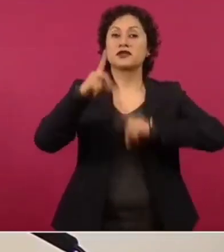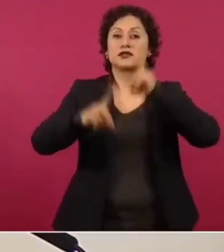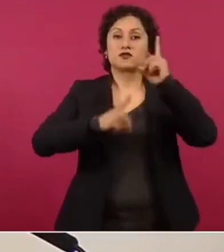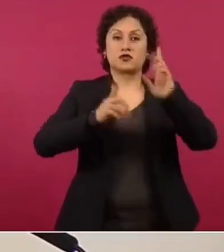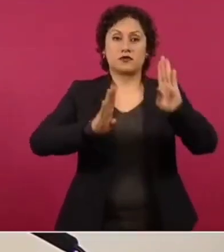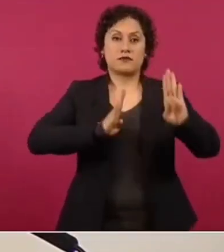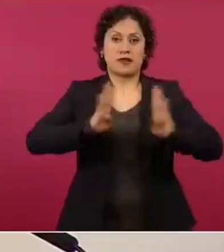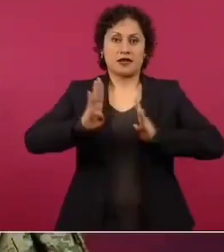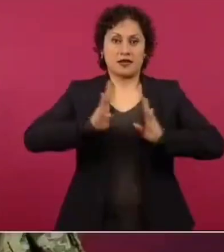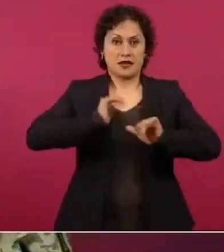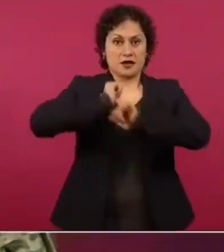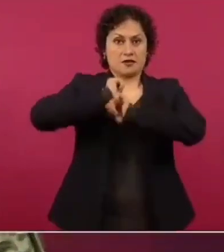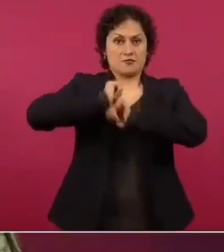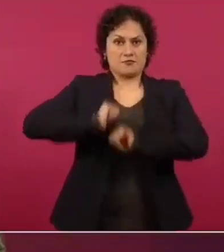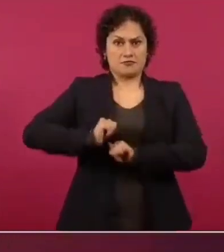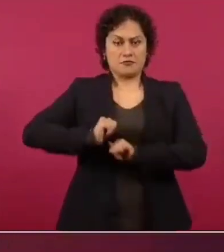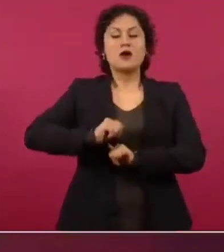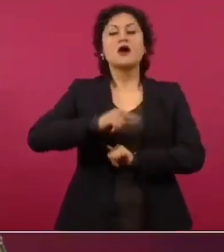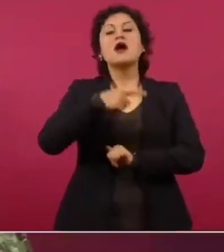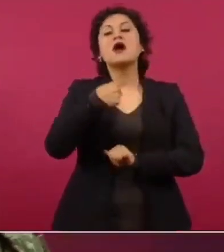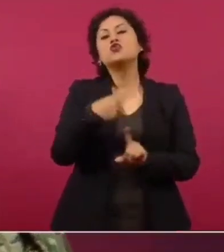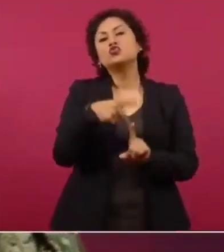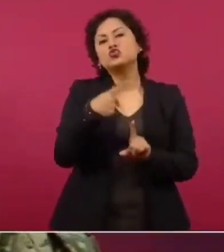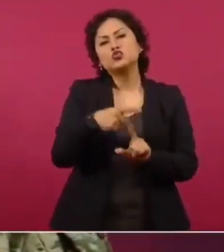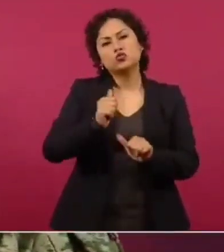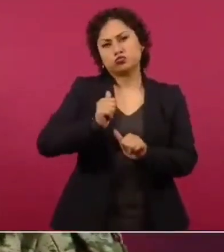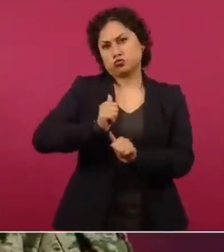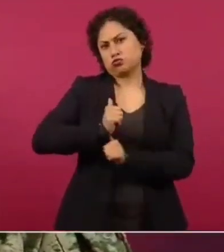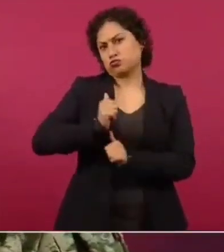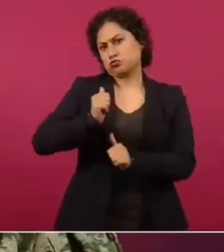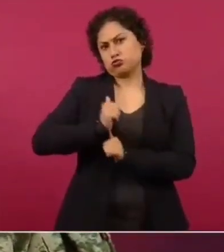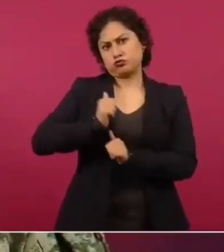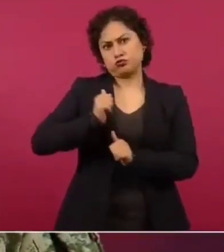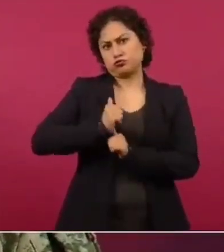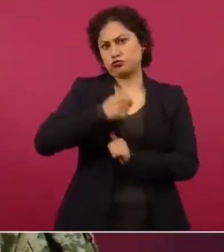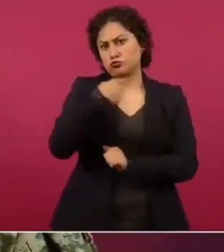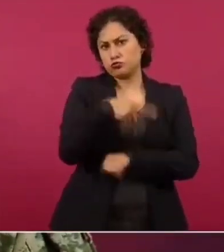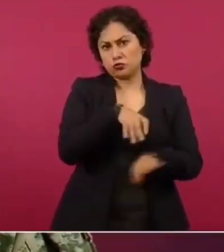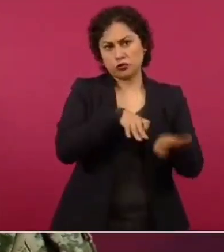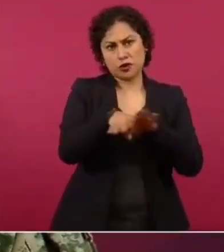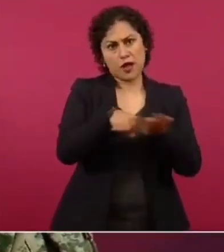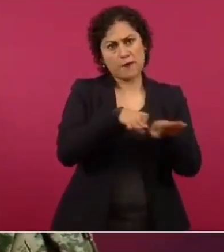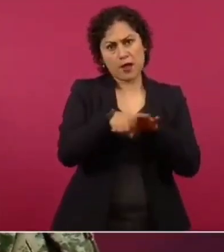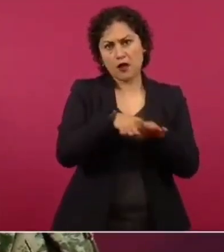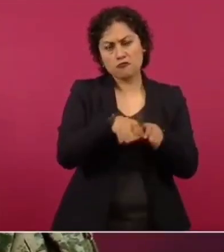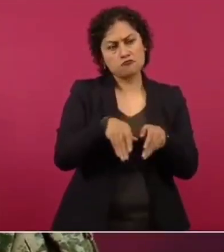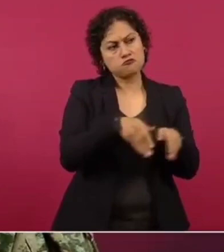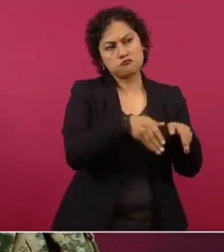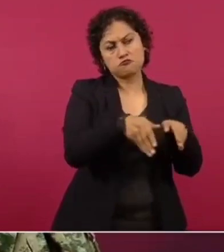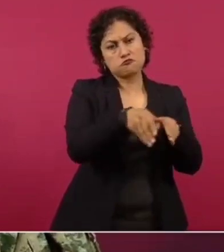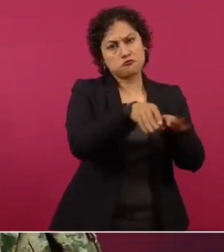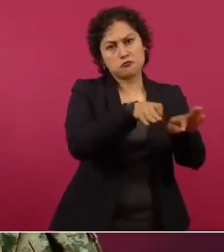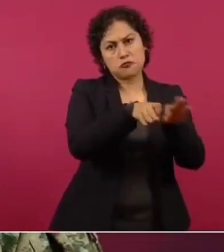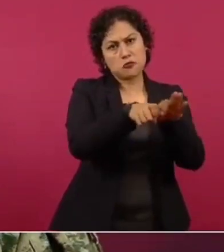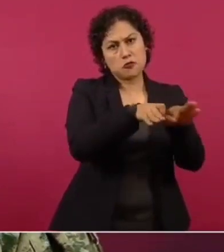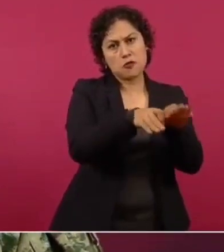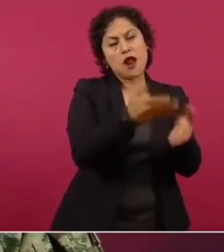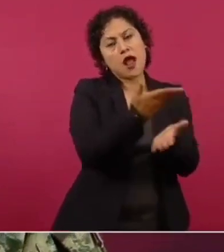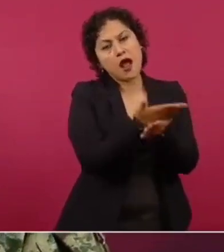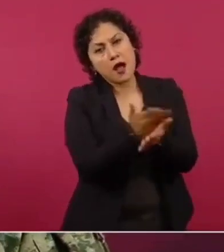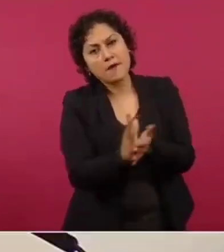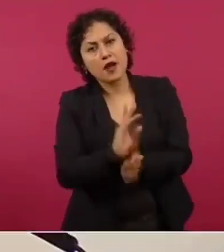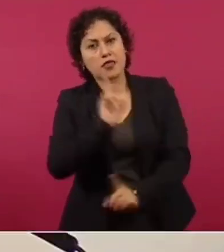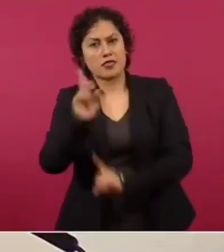que hacen sus funciones normales de soldados y que también practican algún